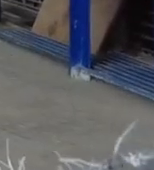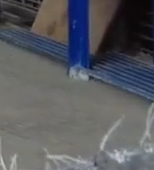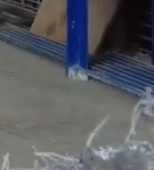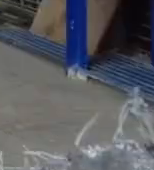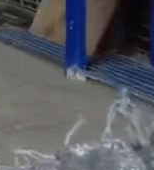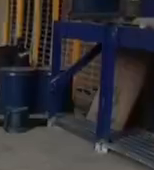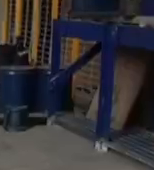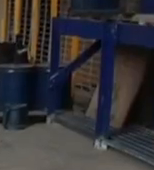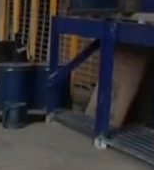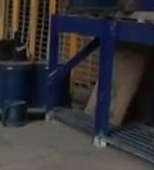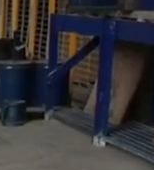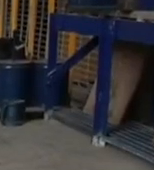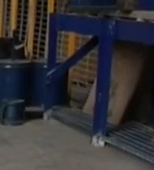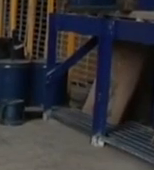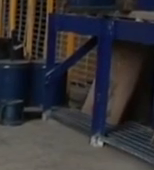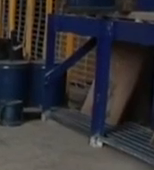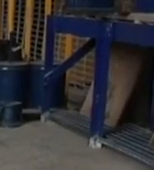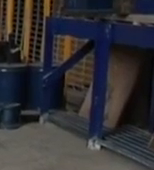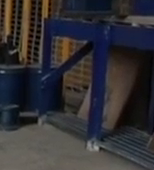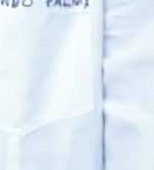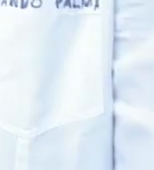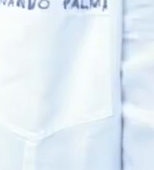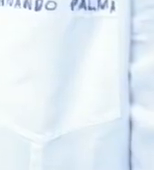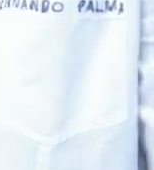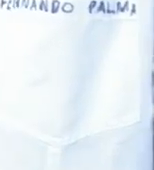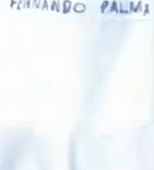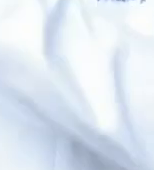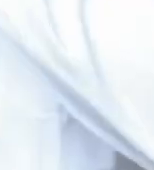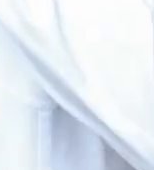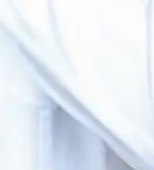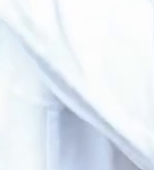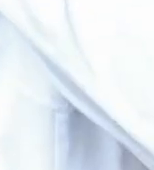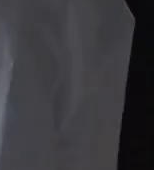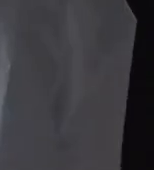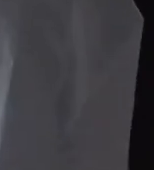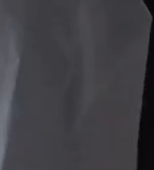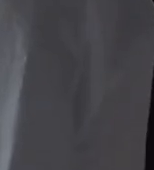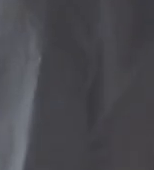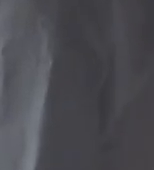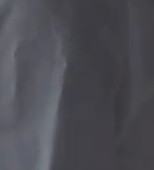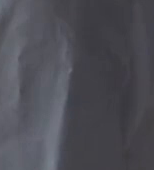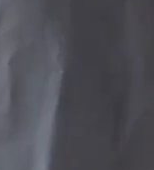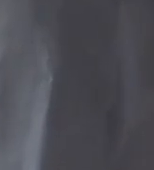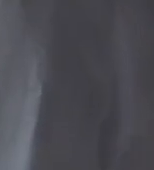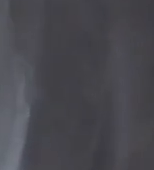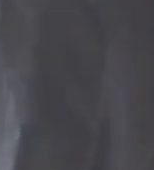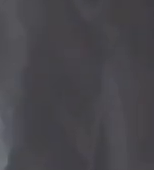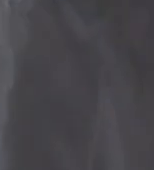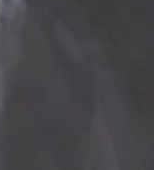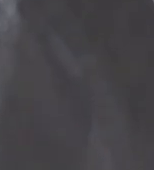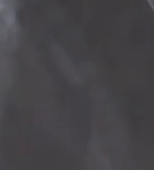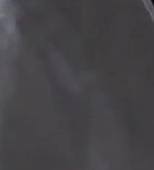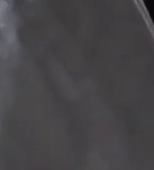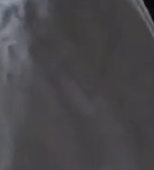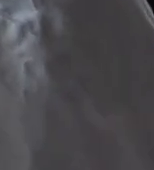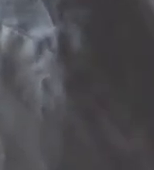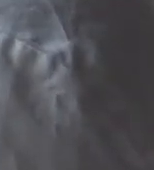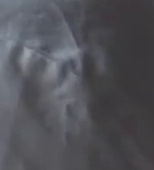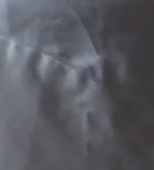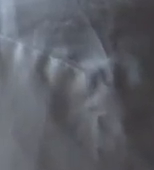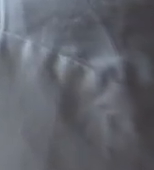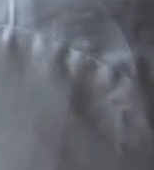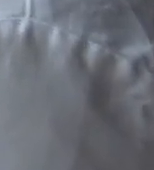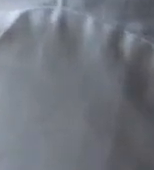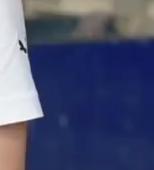caso aplicamos el uso de bacteria electrogénica para medir la actividad dentro del concreto. La energía sale de la degradación de las bacterias.